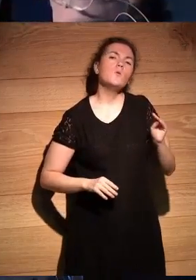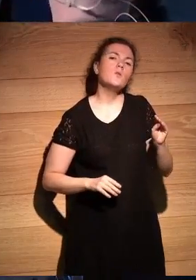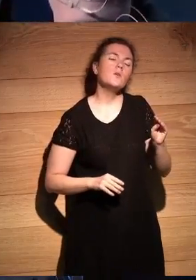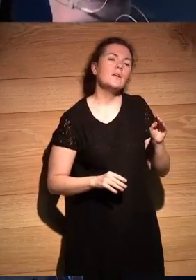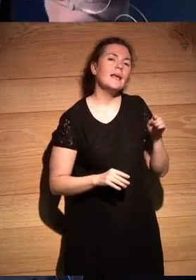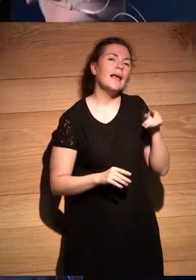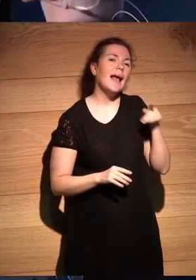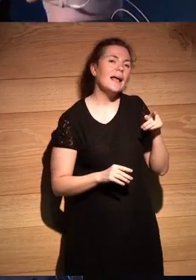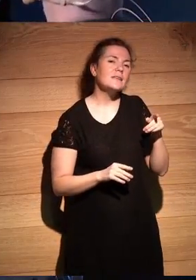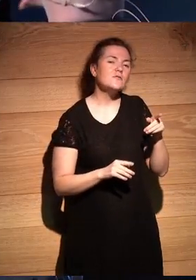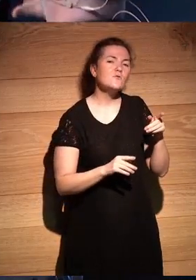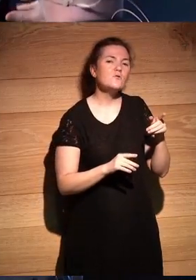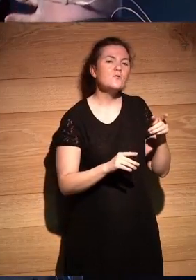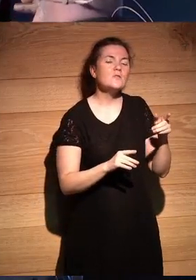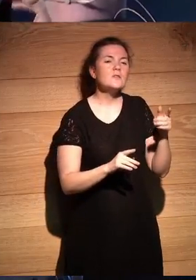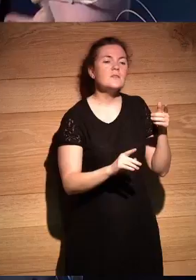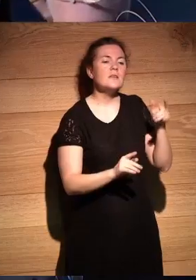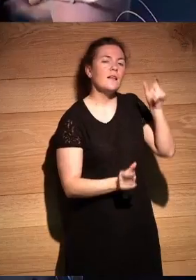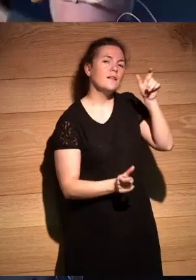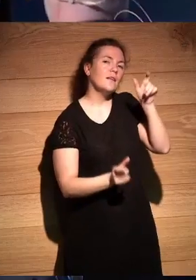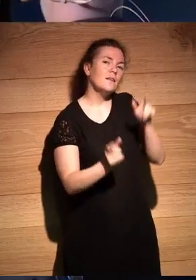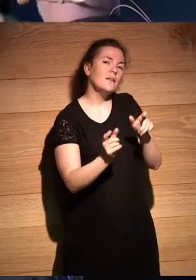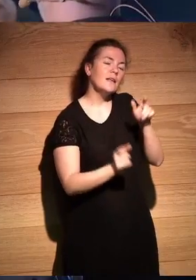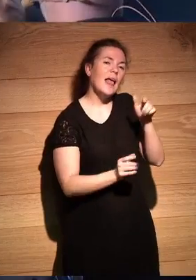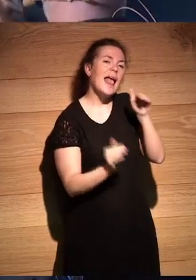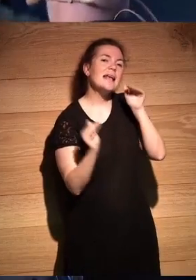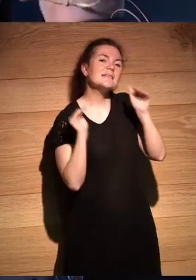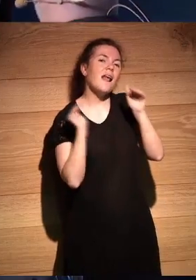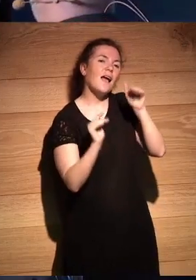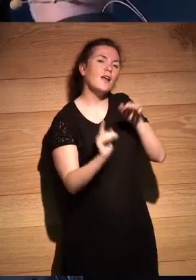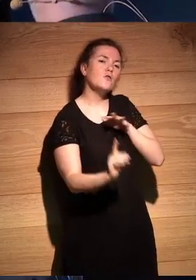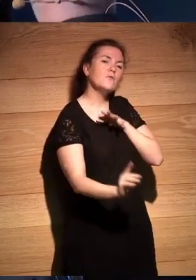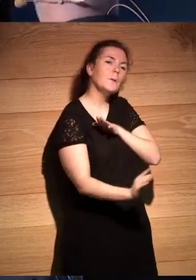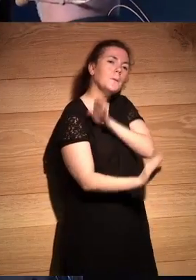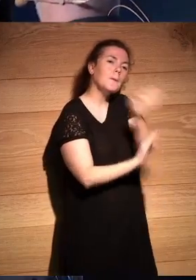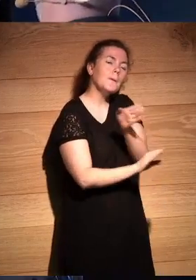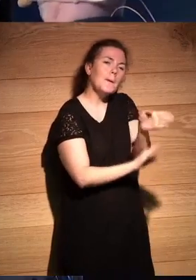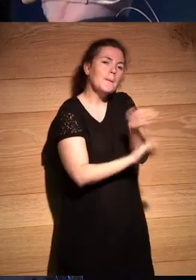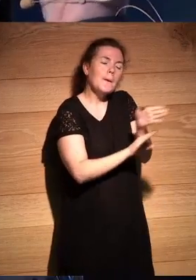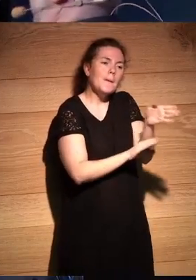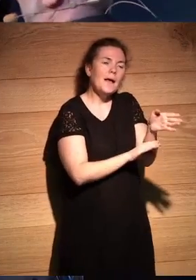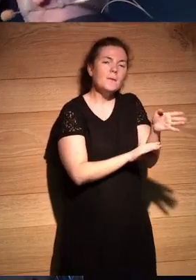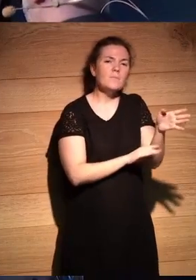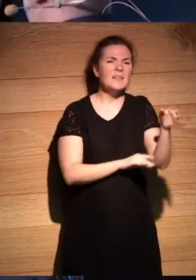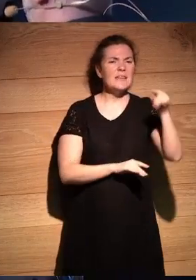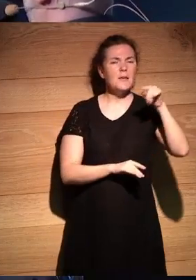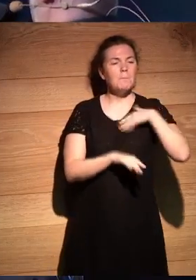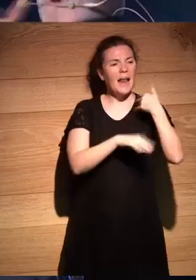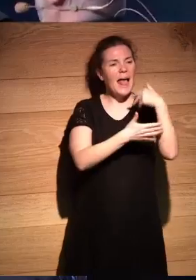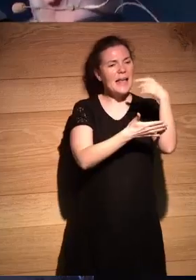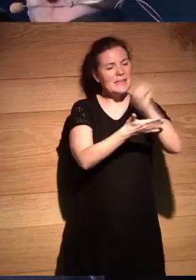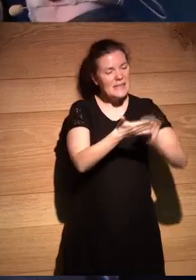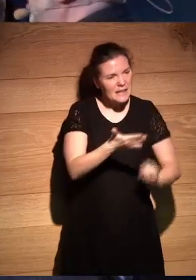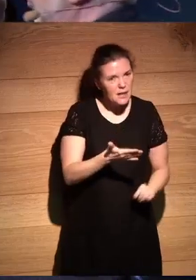especies de invasiones o intromisiones de extranjeros sobre el territorio mexicano para reescribirlo